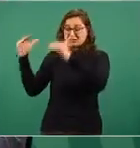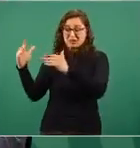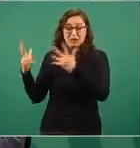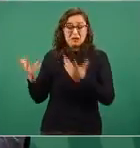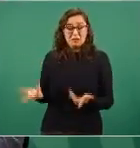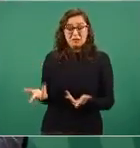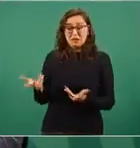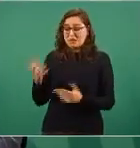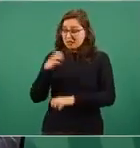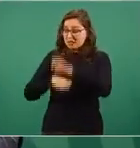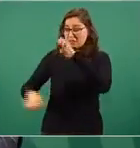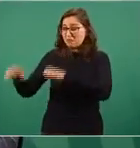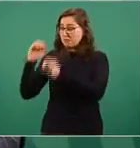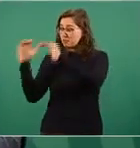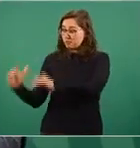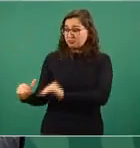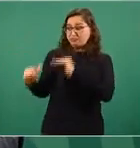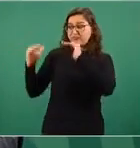Sí,